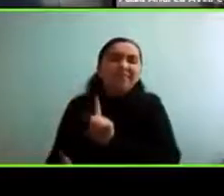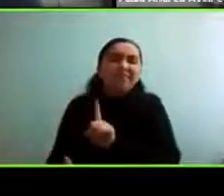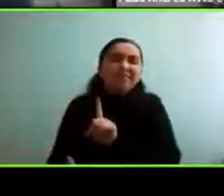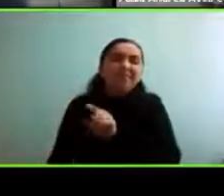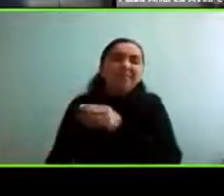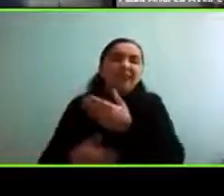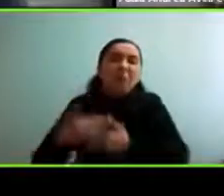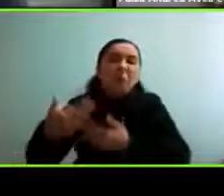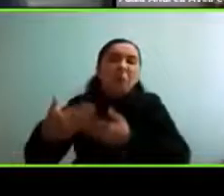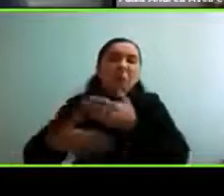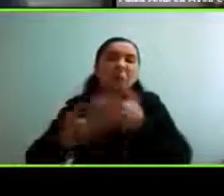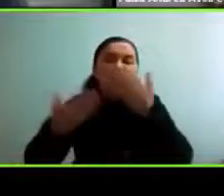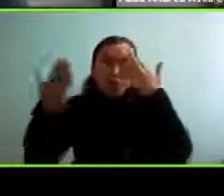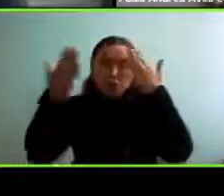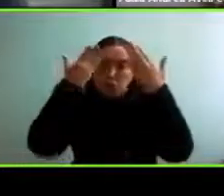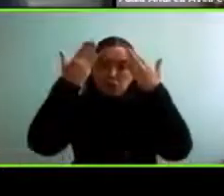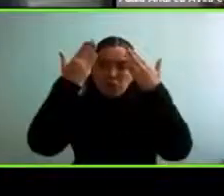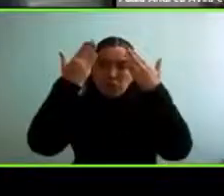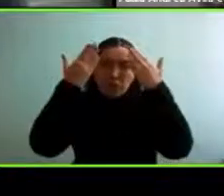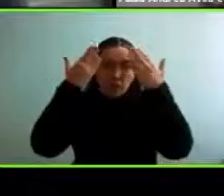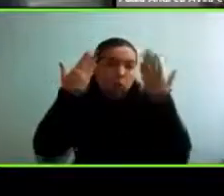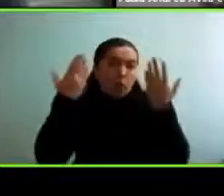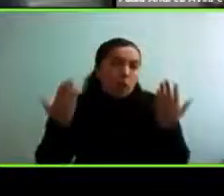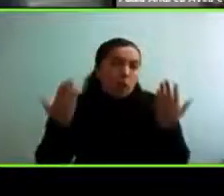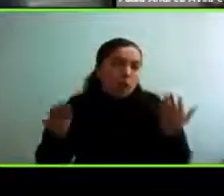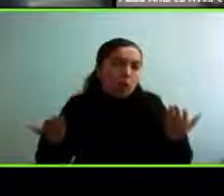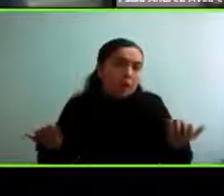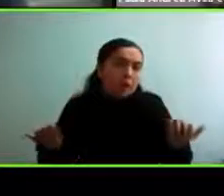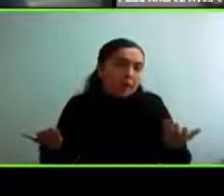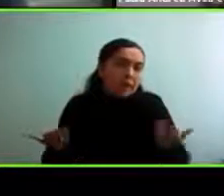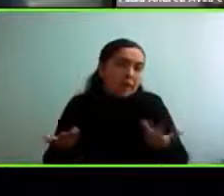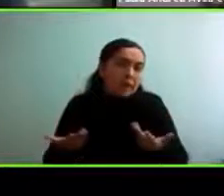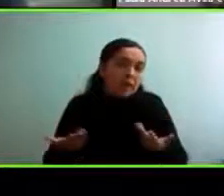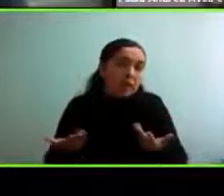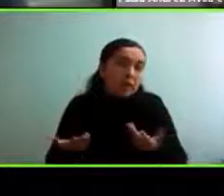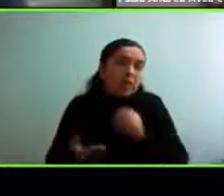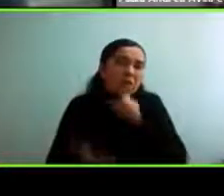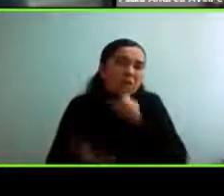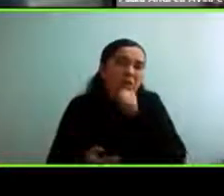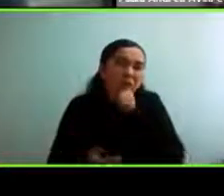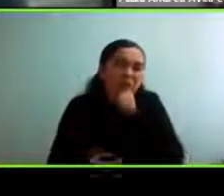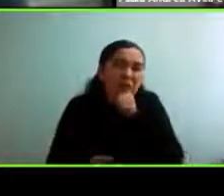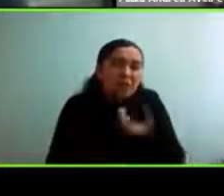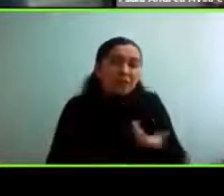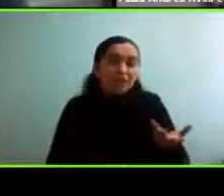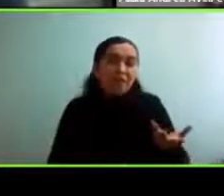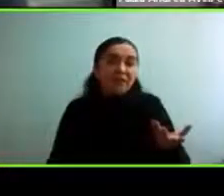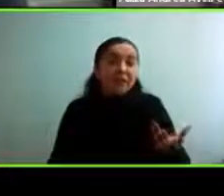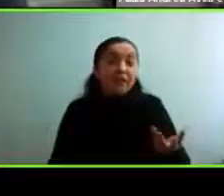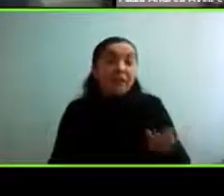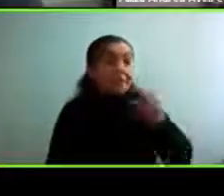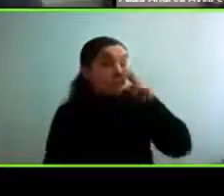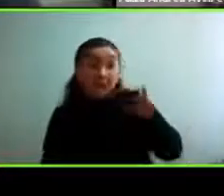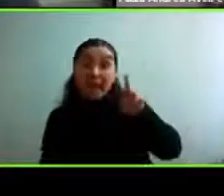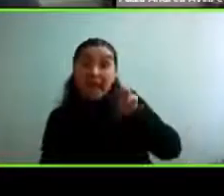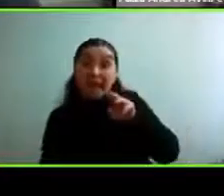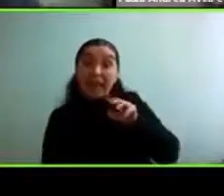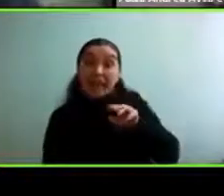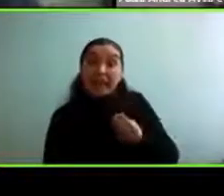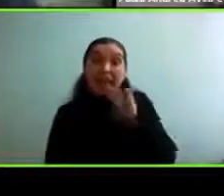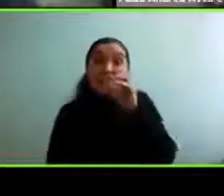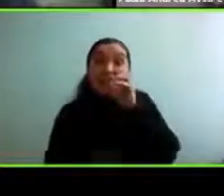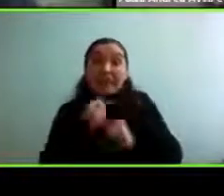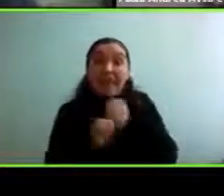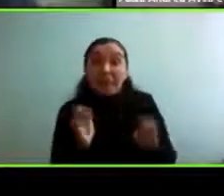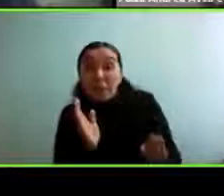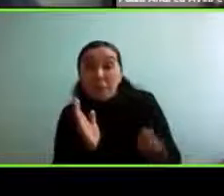psicológico en la vejez, y es como, mira, tiene 30 años de sobrevida, es como, qué